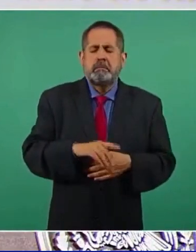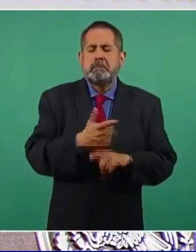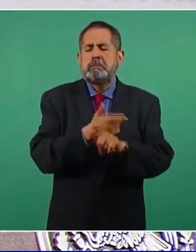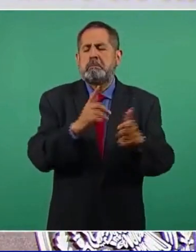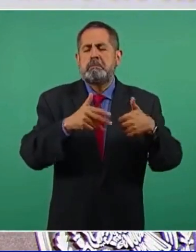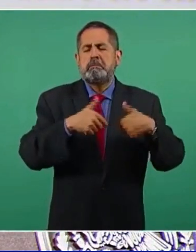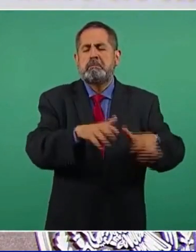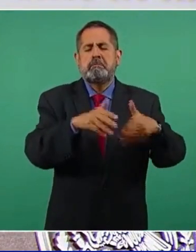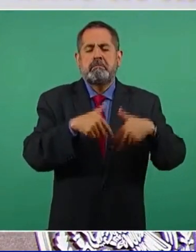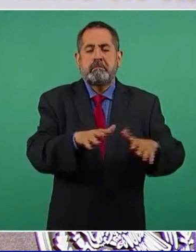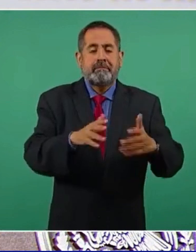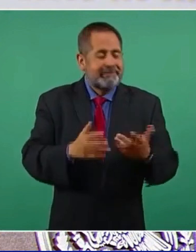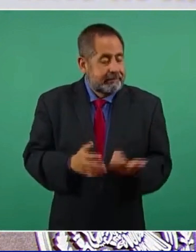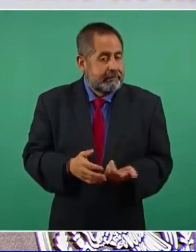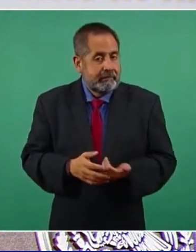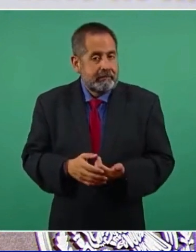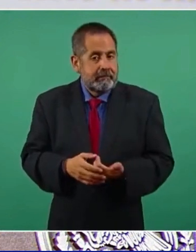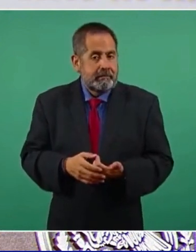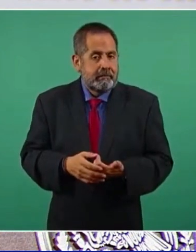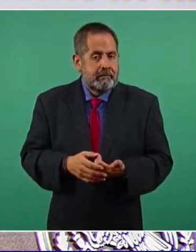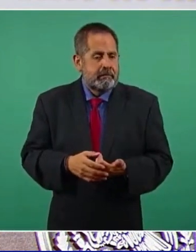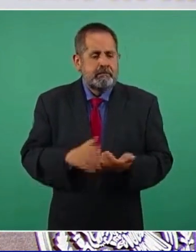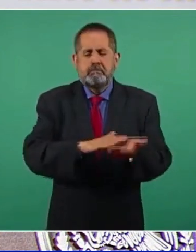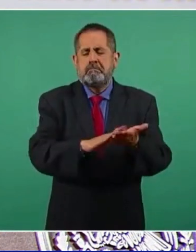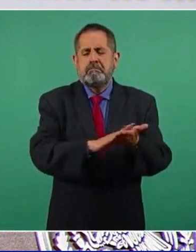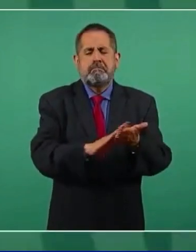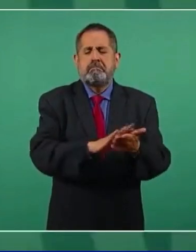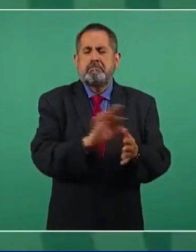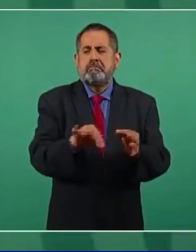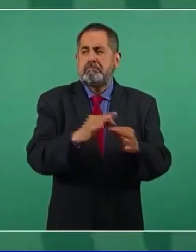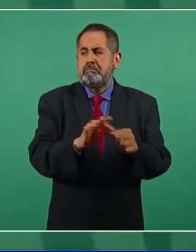queda absuelto.